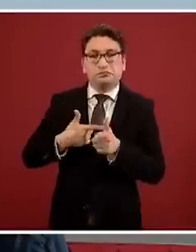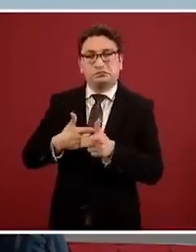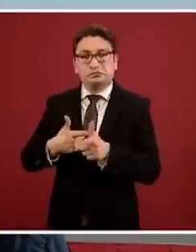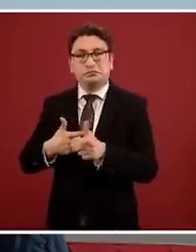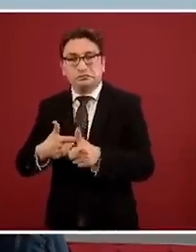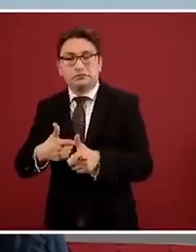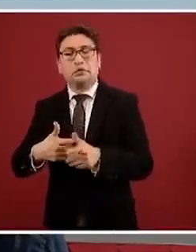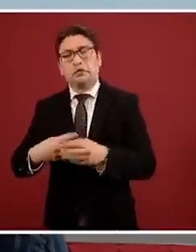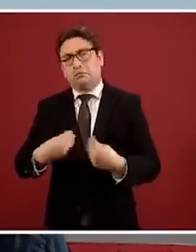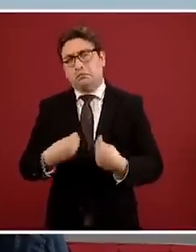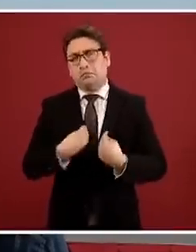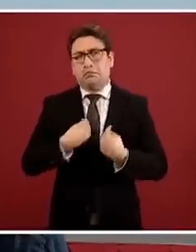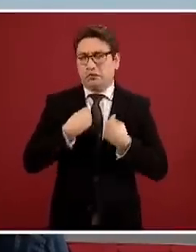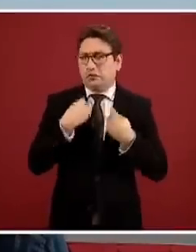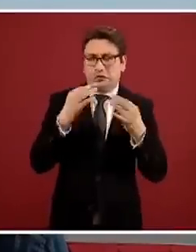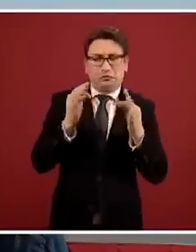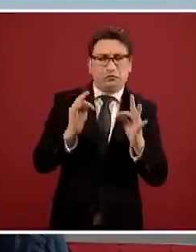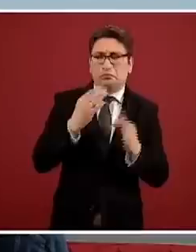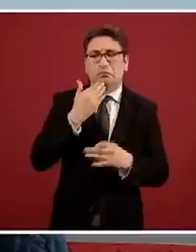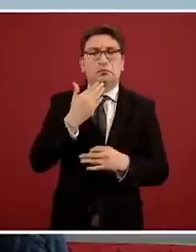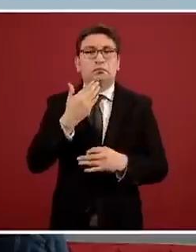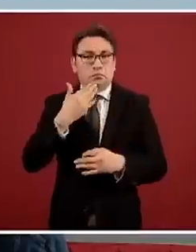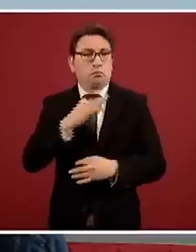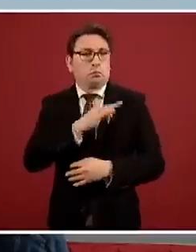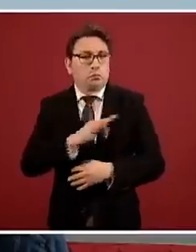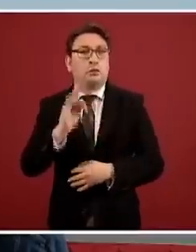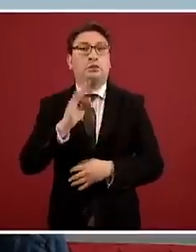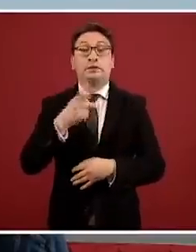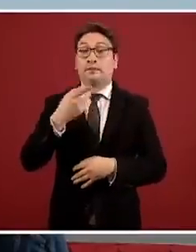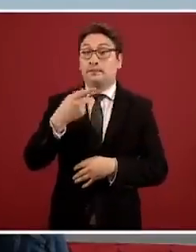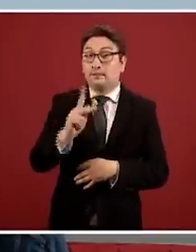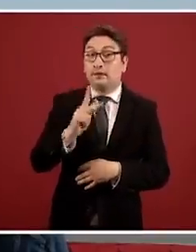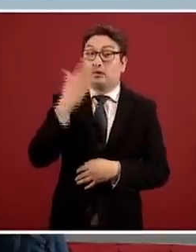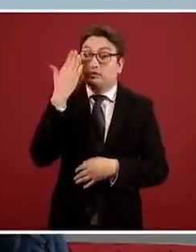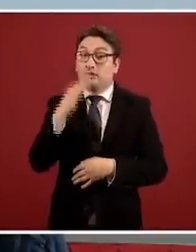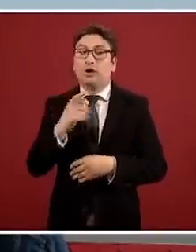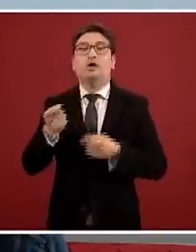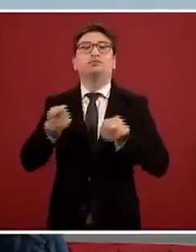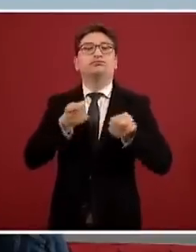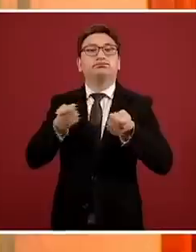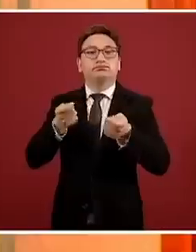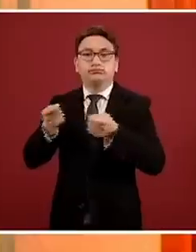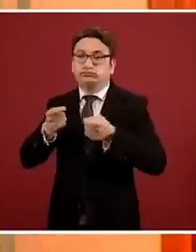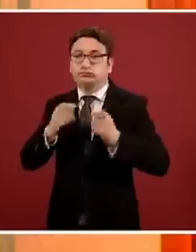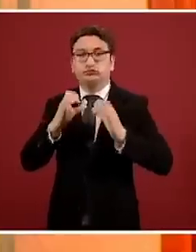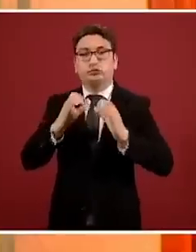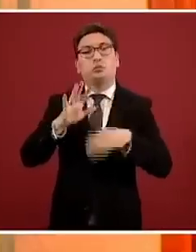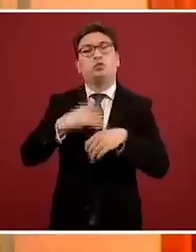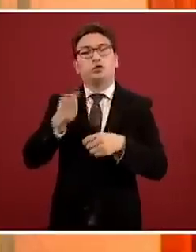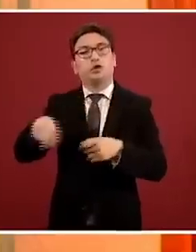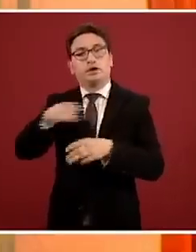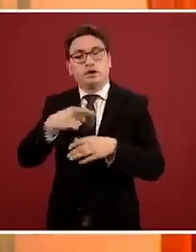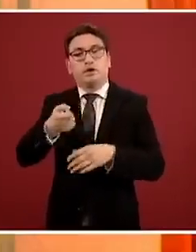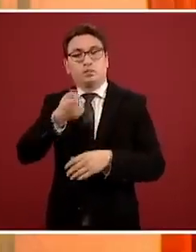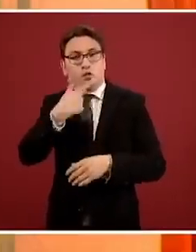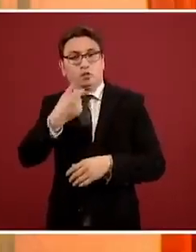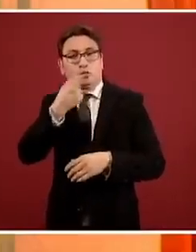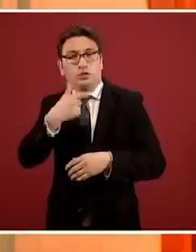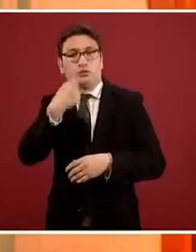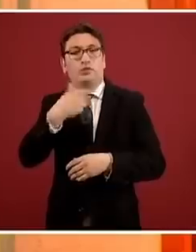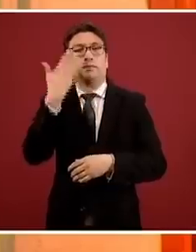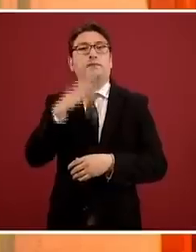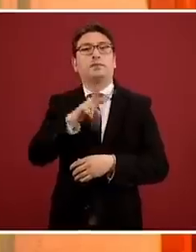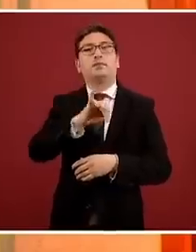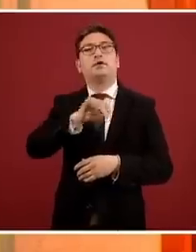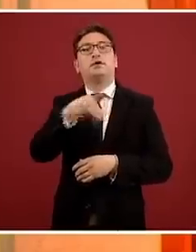calidad de vida excelente, si se encuentra en un control, porque hay medicamentos contra este virus, el